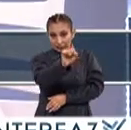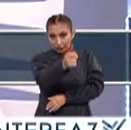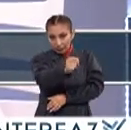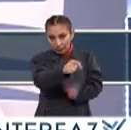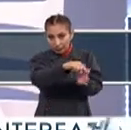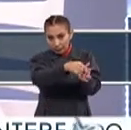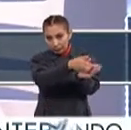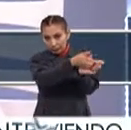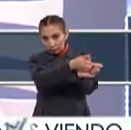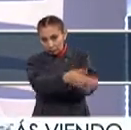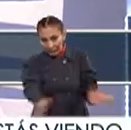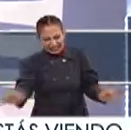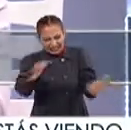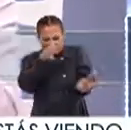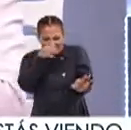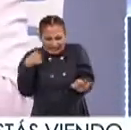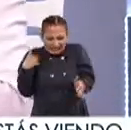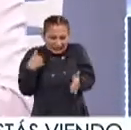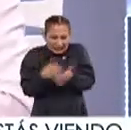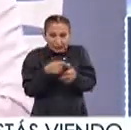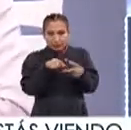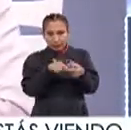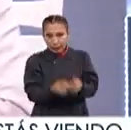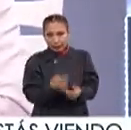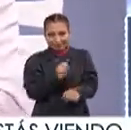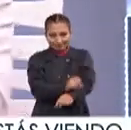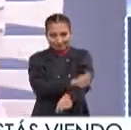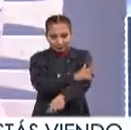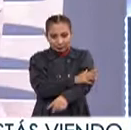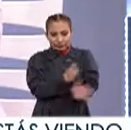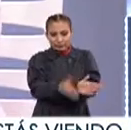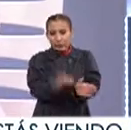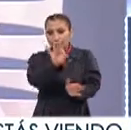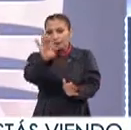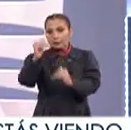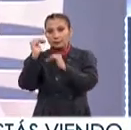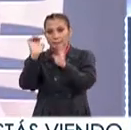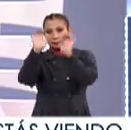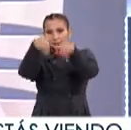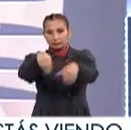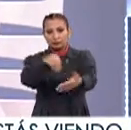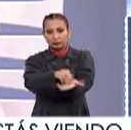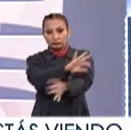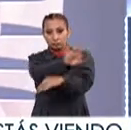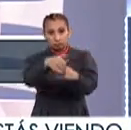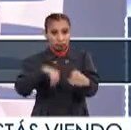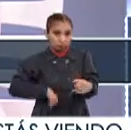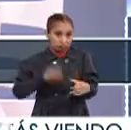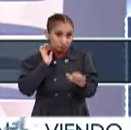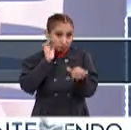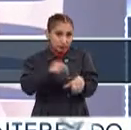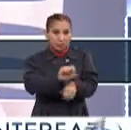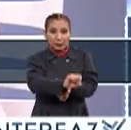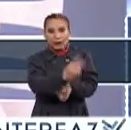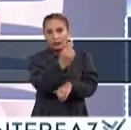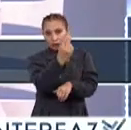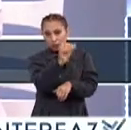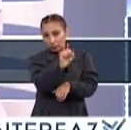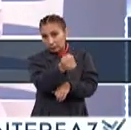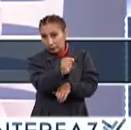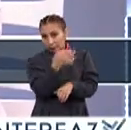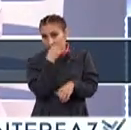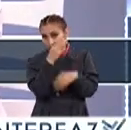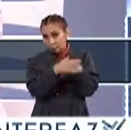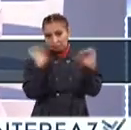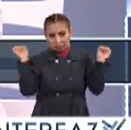septiembre Es decir Ya estamos próximos a empezar Estamos muy emocionados Nuestra fecha límite De inscripción Para todos los que estén interesados Es el día 25 Así que